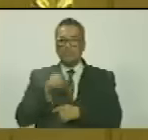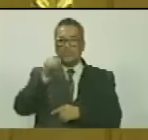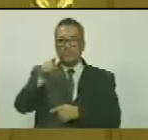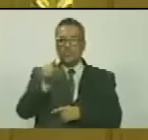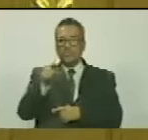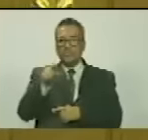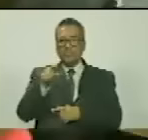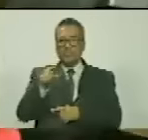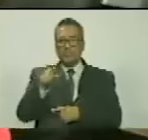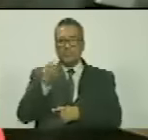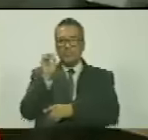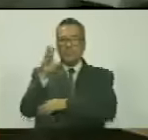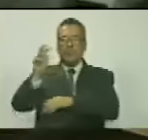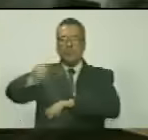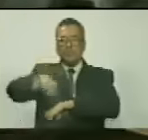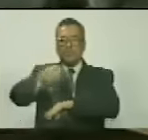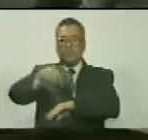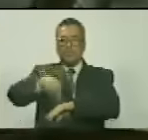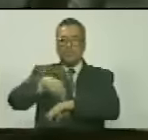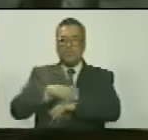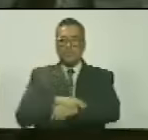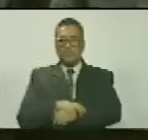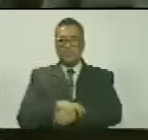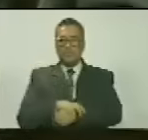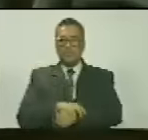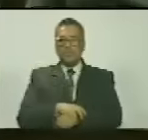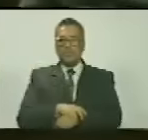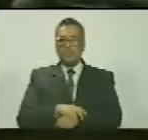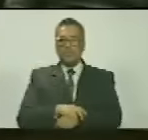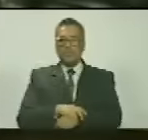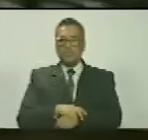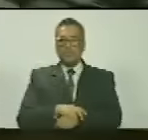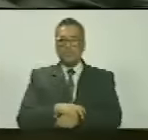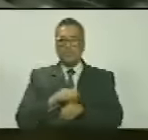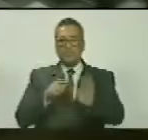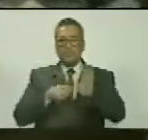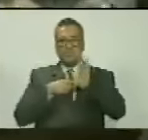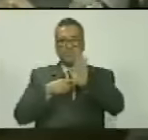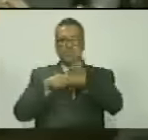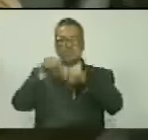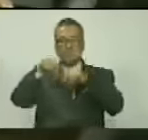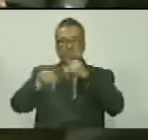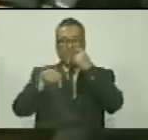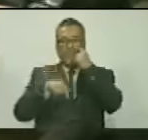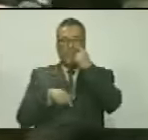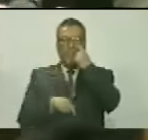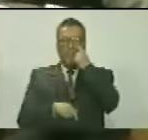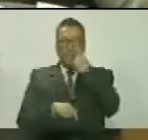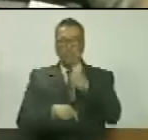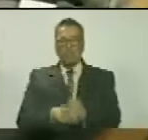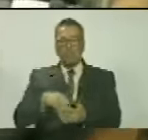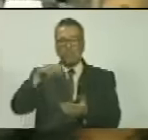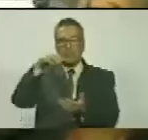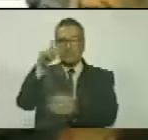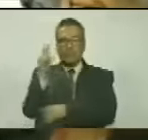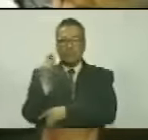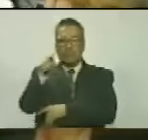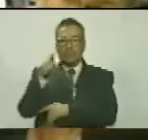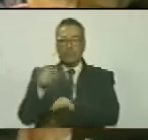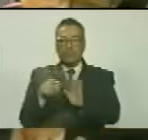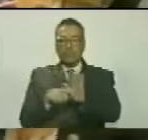esta soberanísima Asamblea Nacional se presentan ante este Parlamento